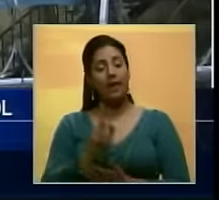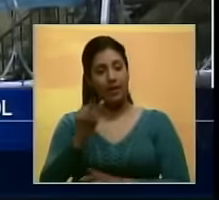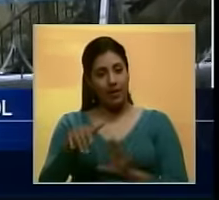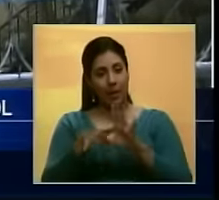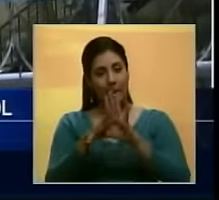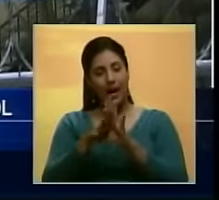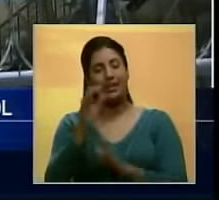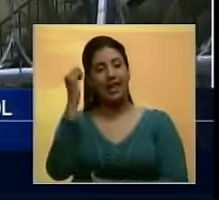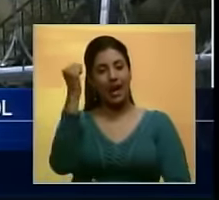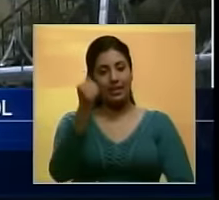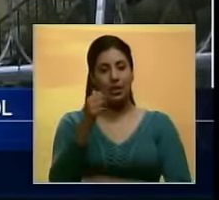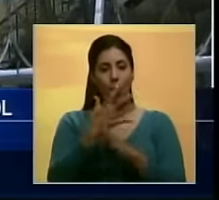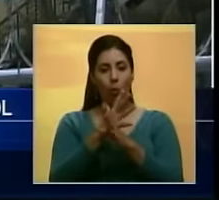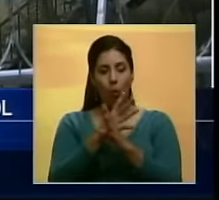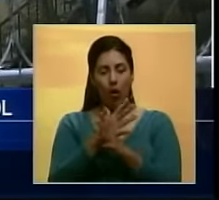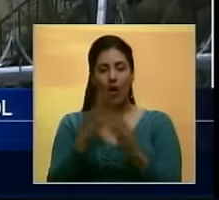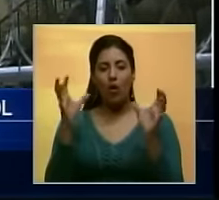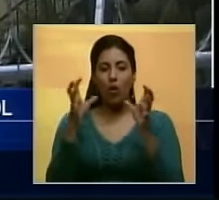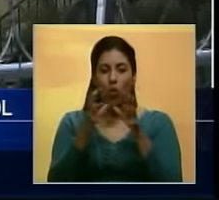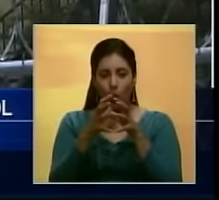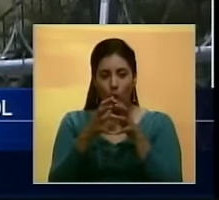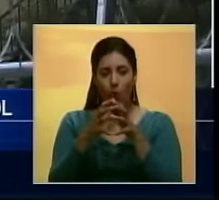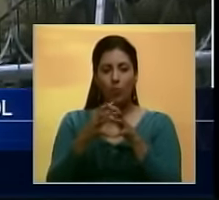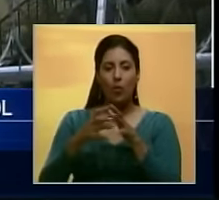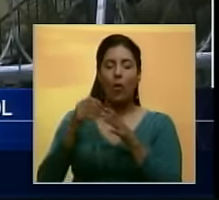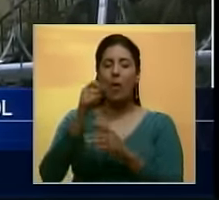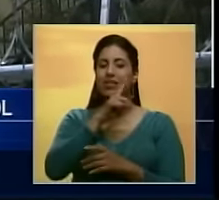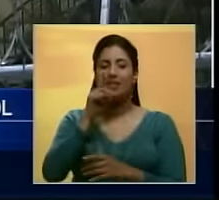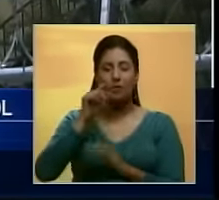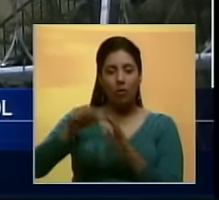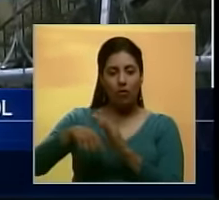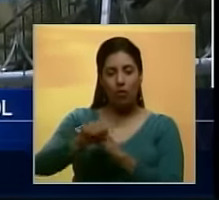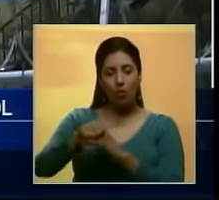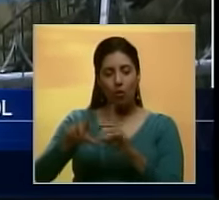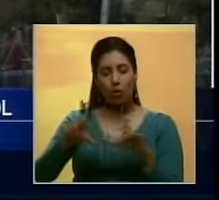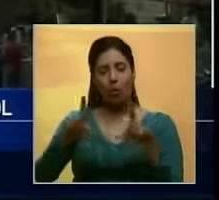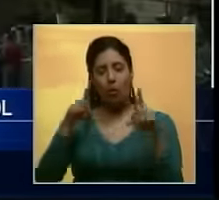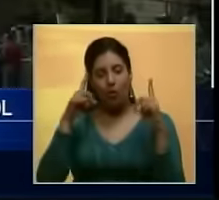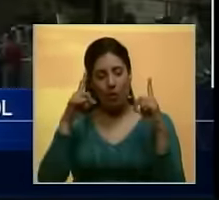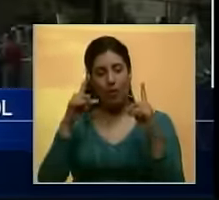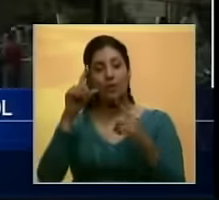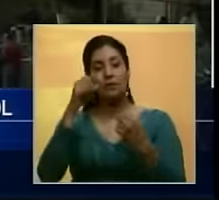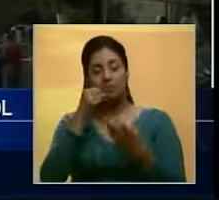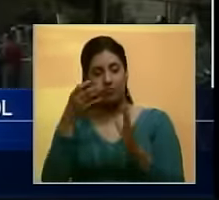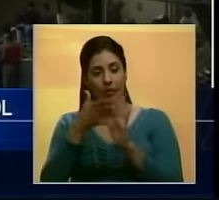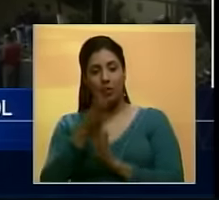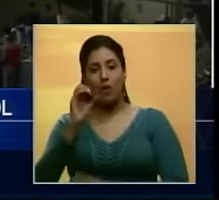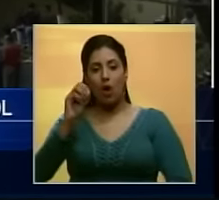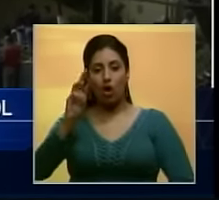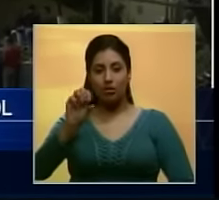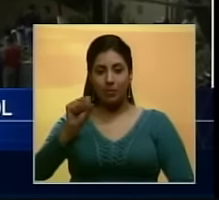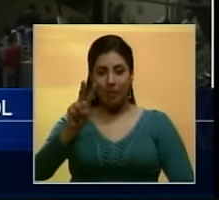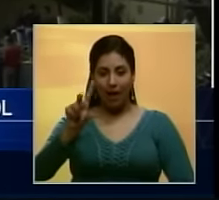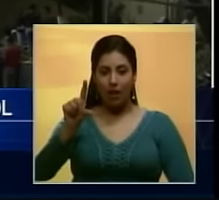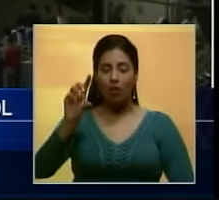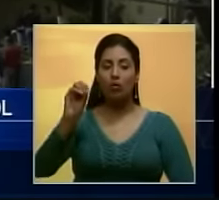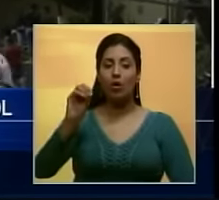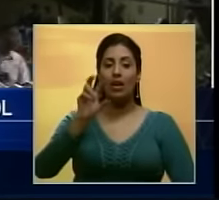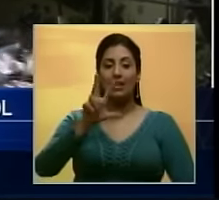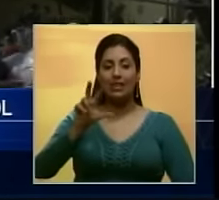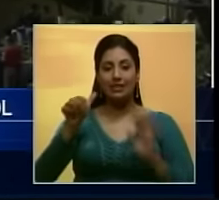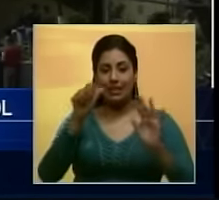martes fue asesinado el jugador de tercera división del equipo Pelícanos Vargas Fútbol Club, Osvaldo Sarmiento, de 26 años.